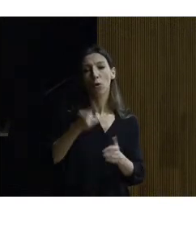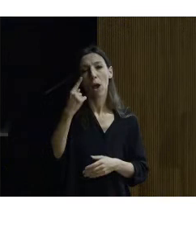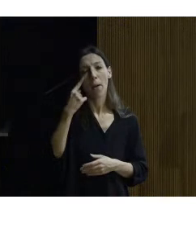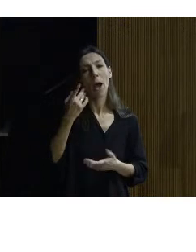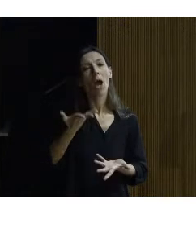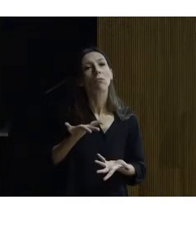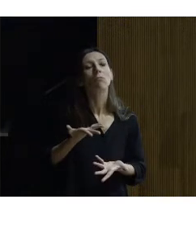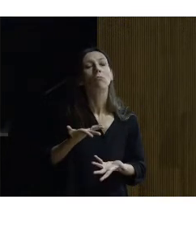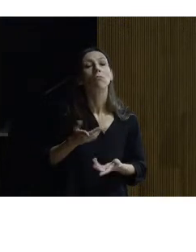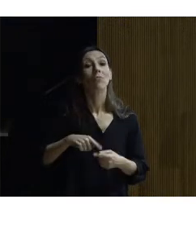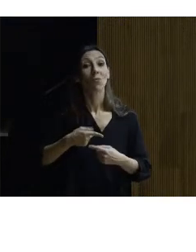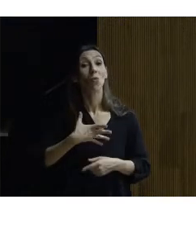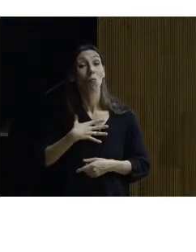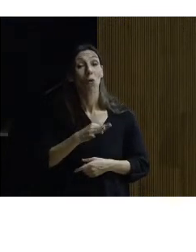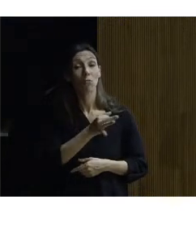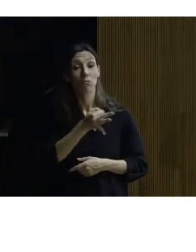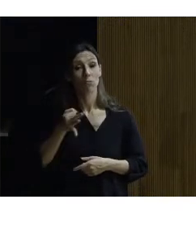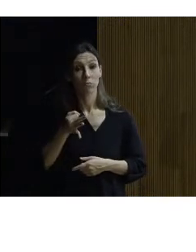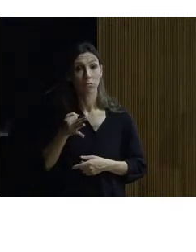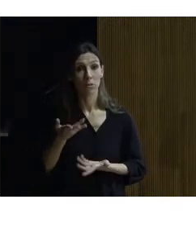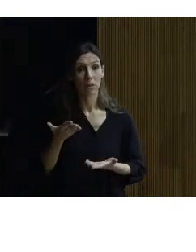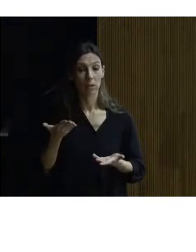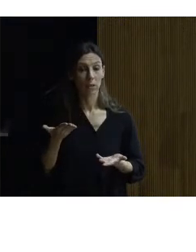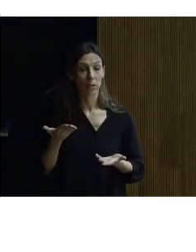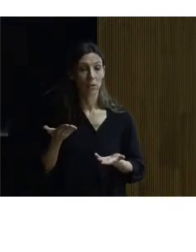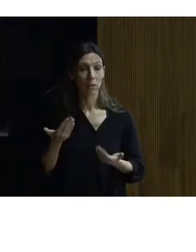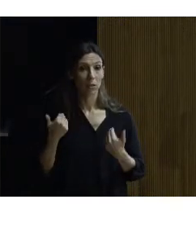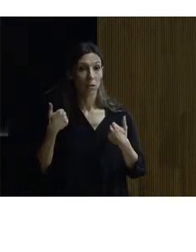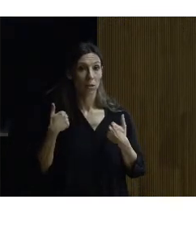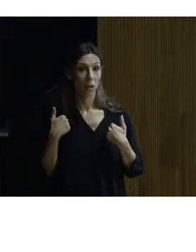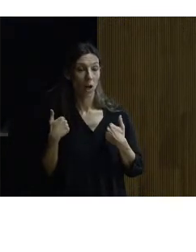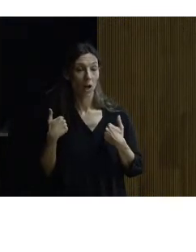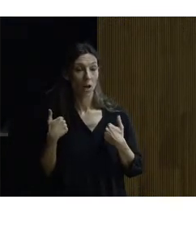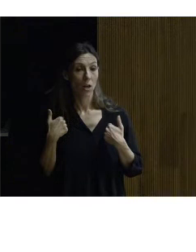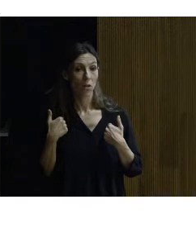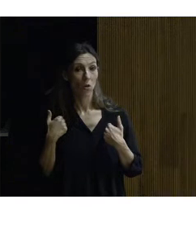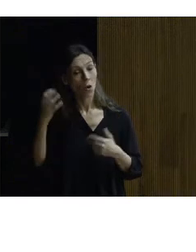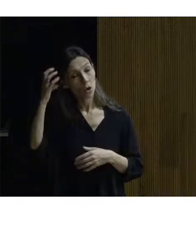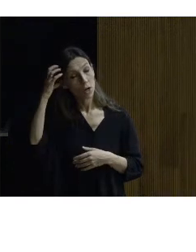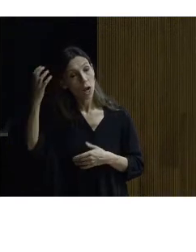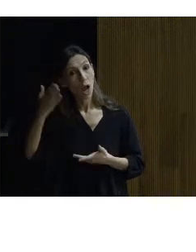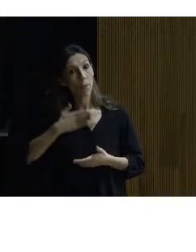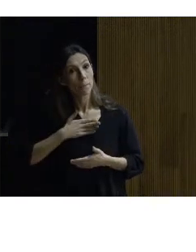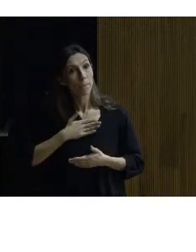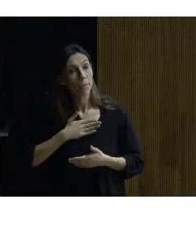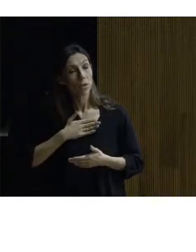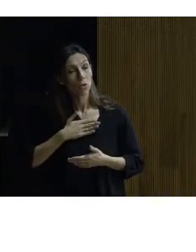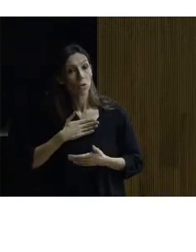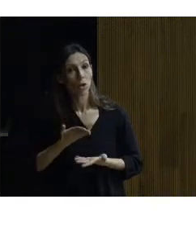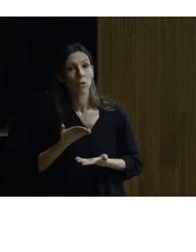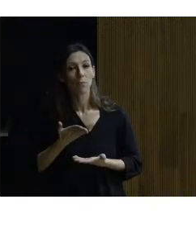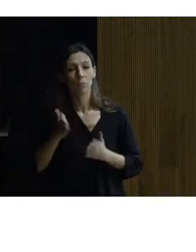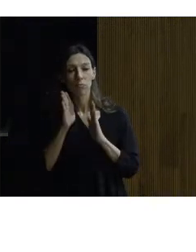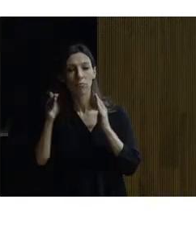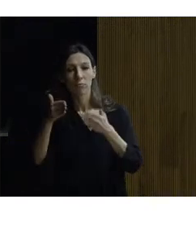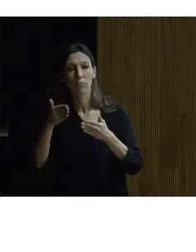el encargo del convenio de la fundación ACS del patronato del patrimonio se centraba en accesibilidad turística es que